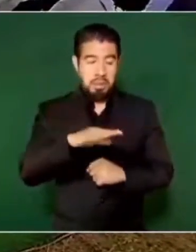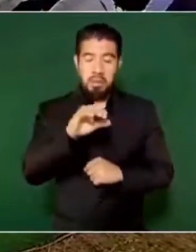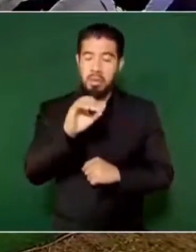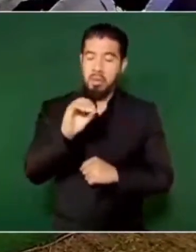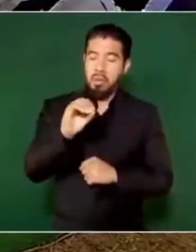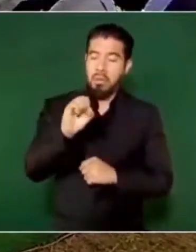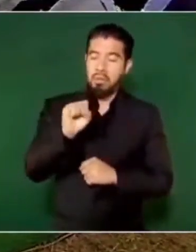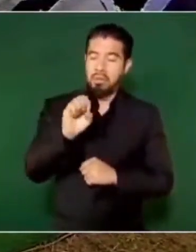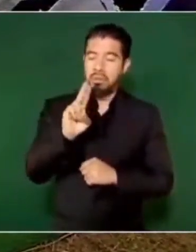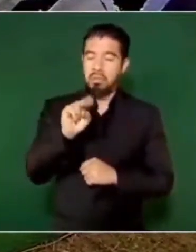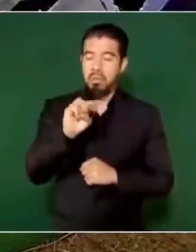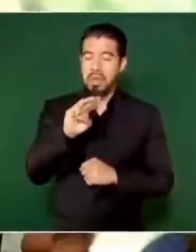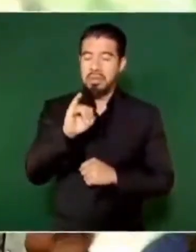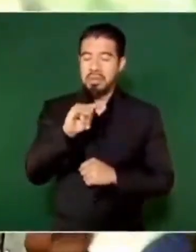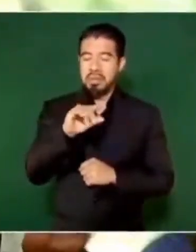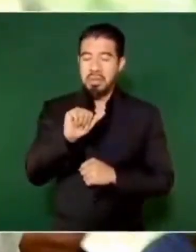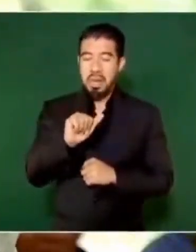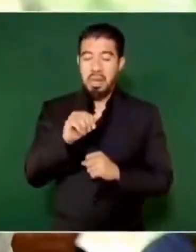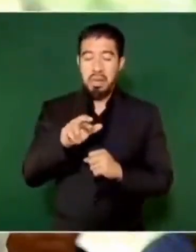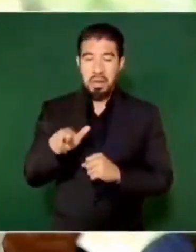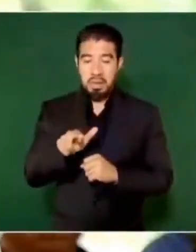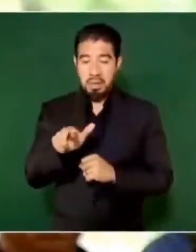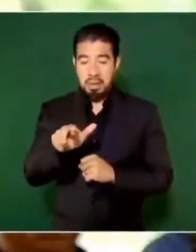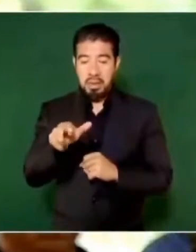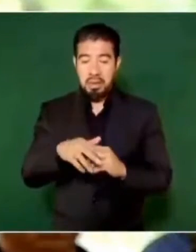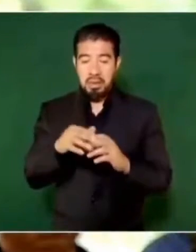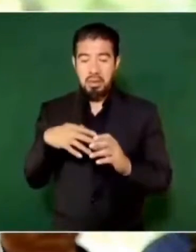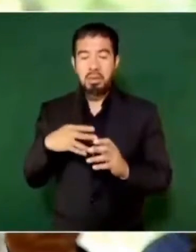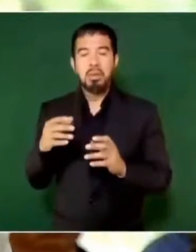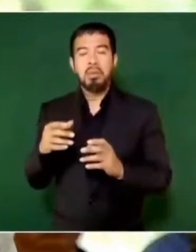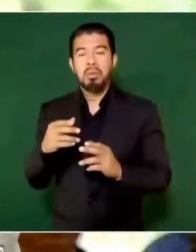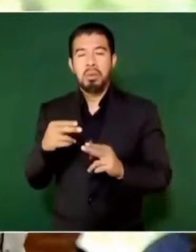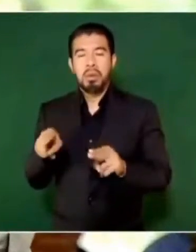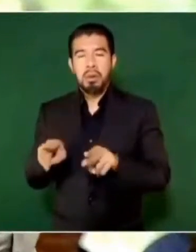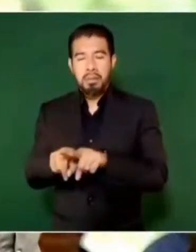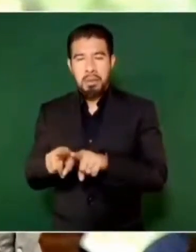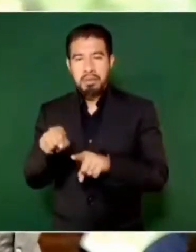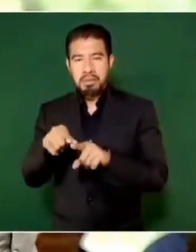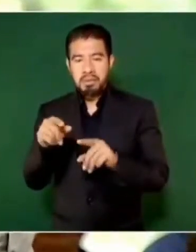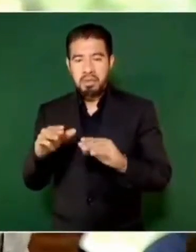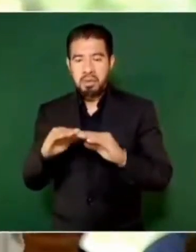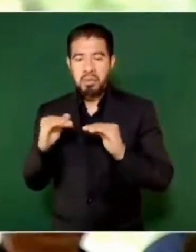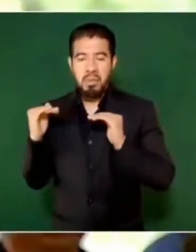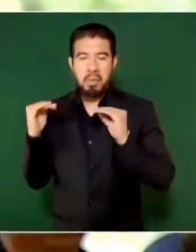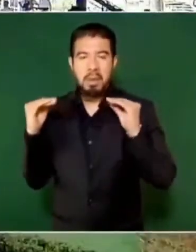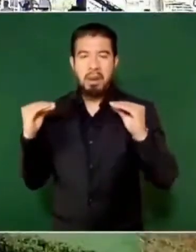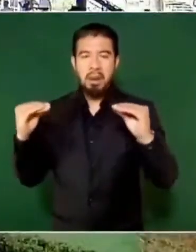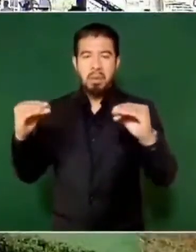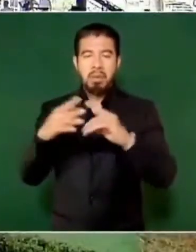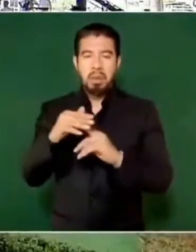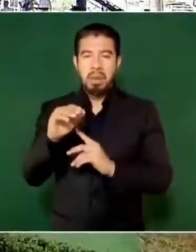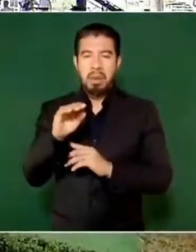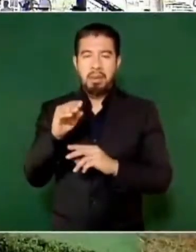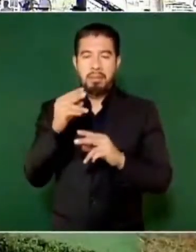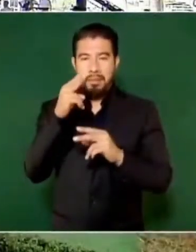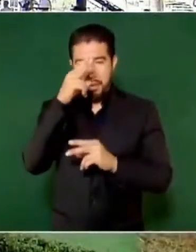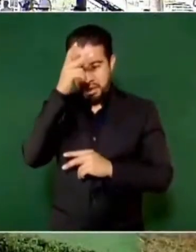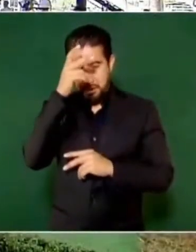potalizadora y lo que tiene que ver con el malecón de Villahermosa. ¿Para cuándo se irán a terminar ambos proyectos? Bueno,